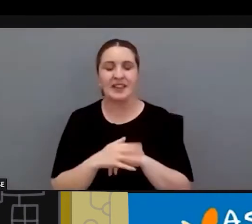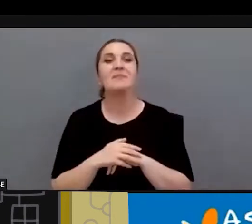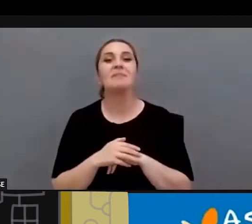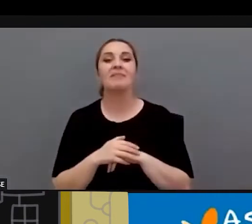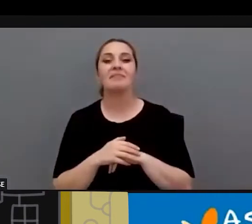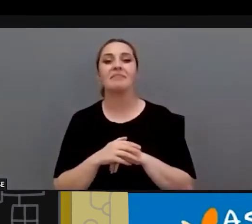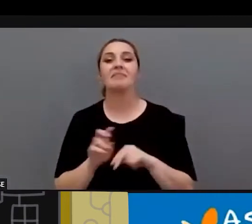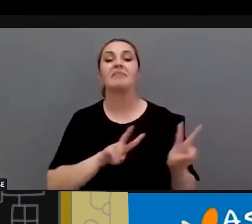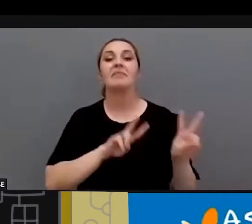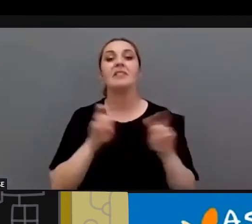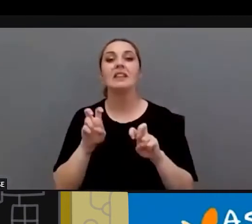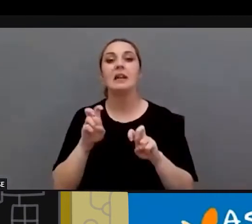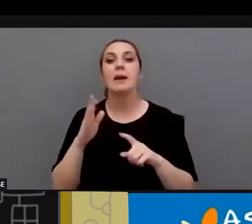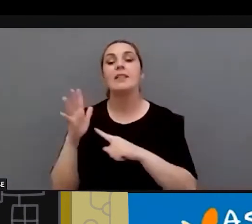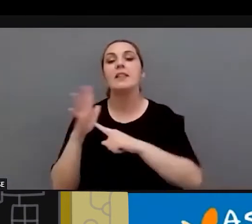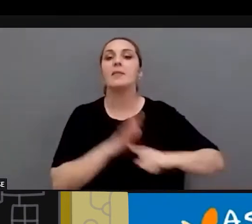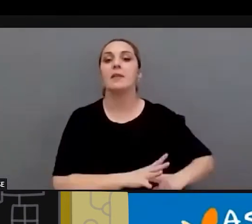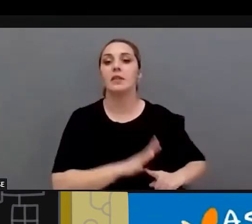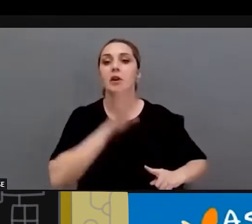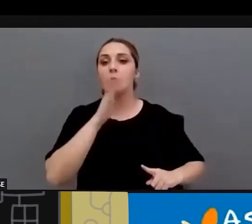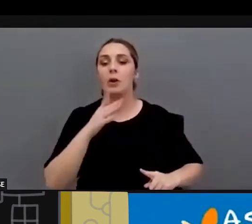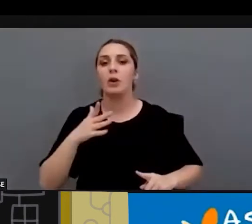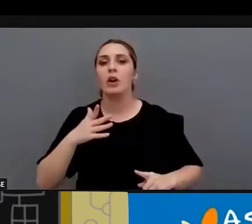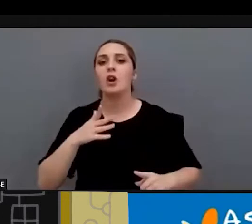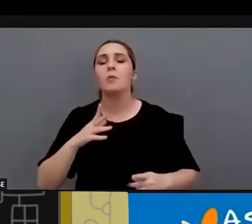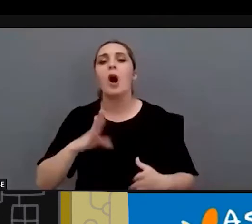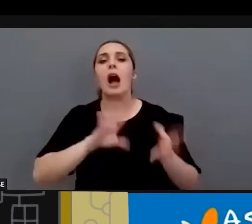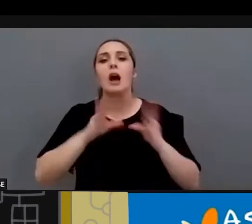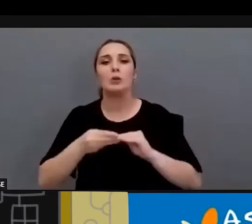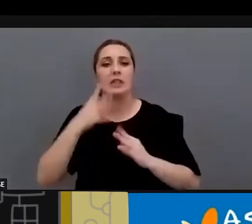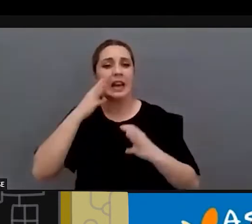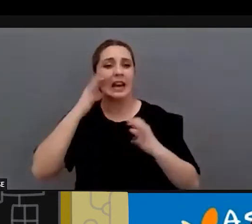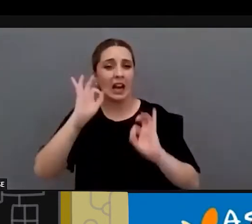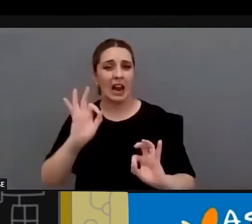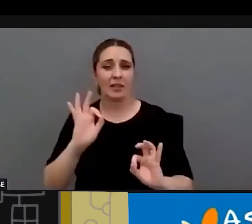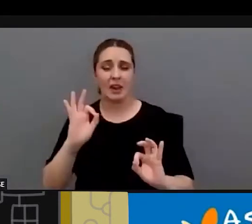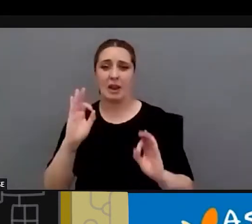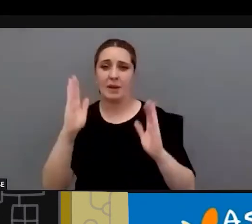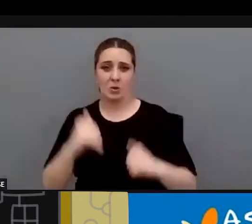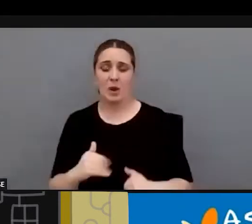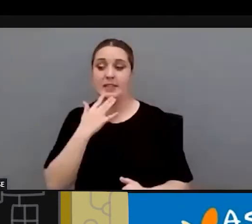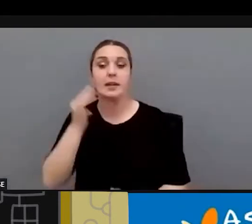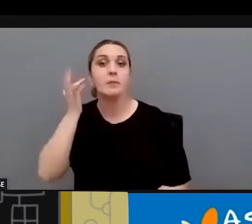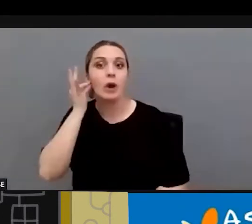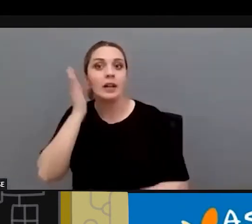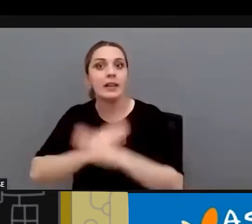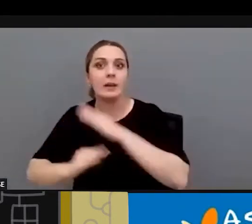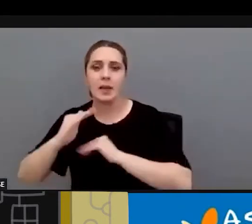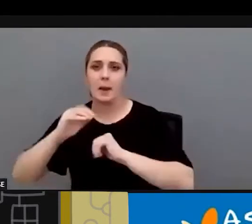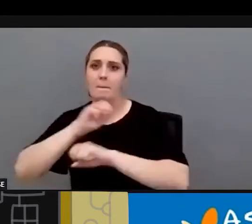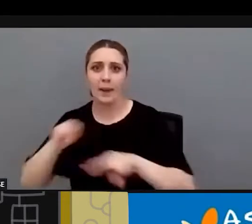con la discriminación por denegación de ajustes razonables y cómo se agrava en el caso de las mujeres con discapacidad.